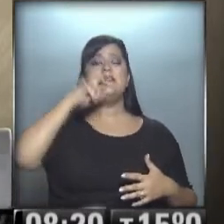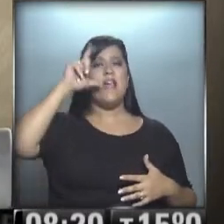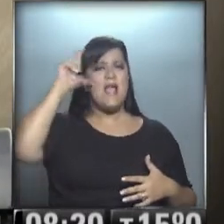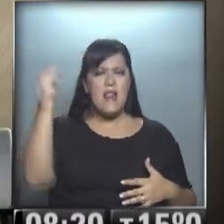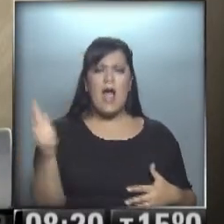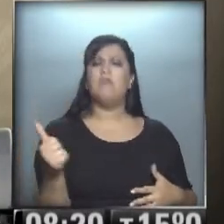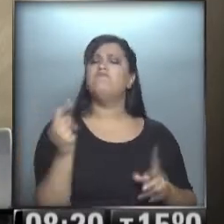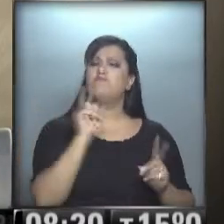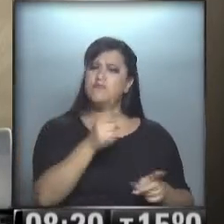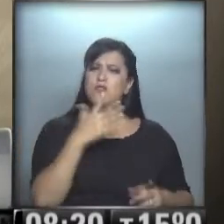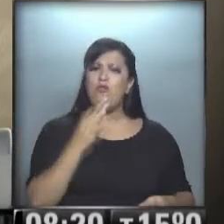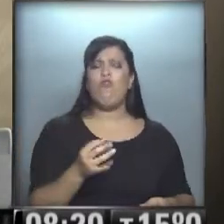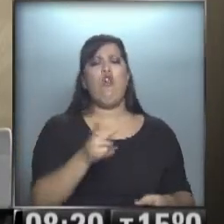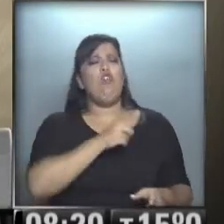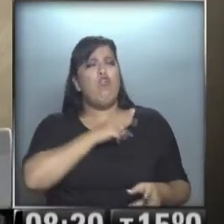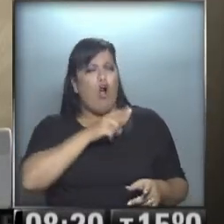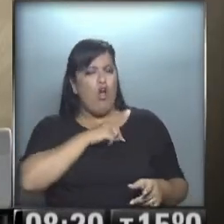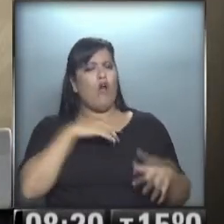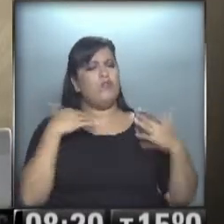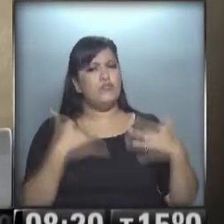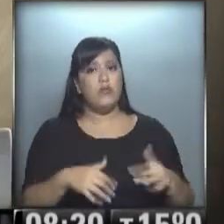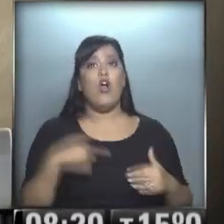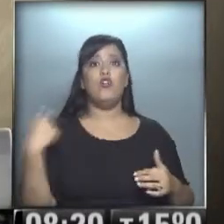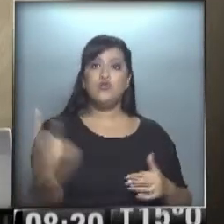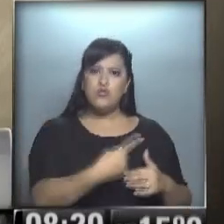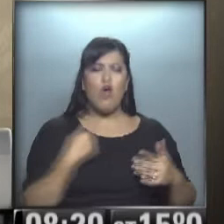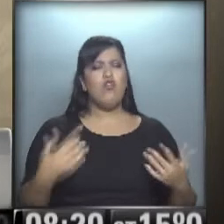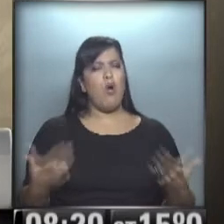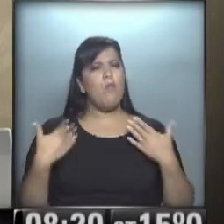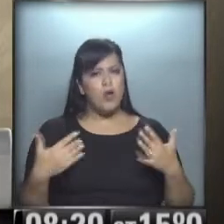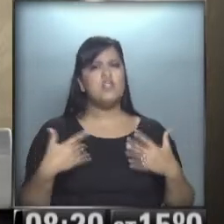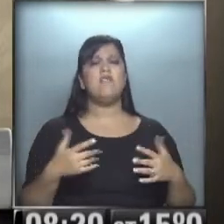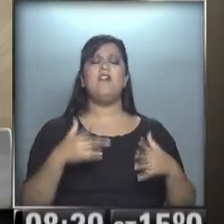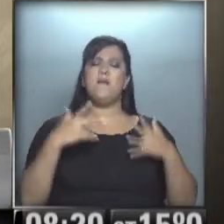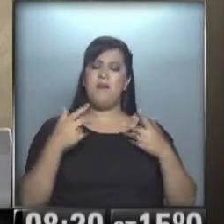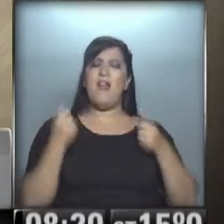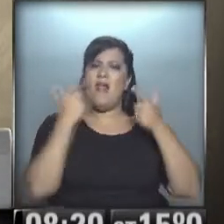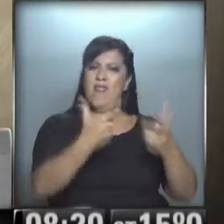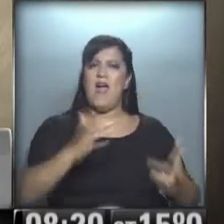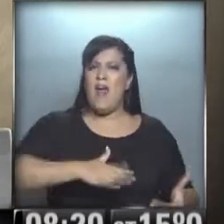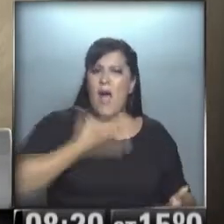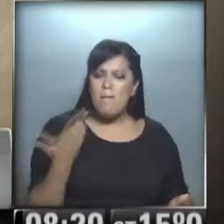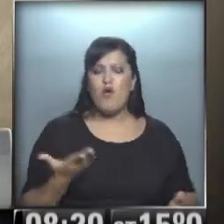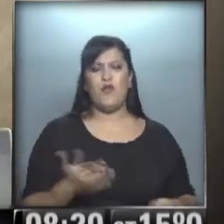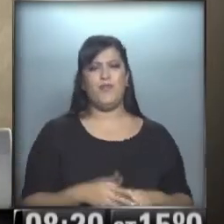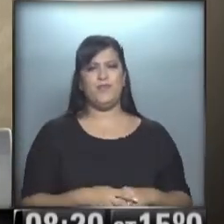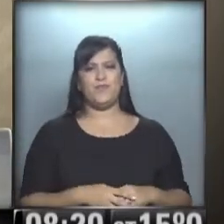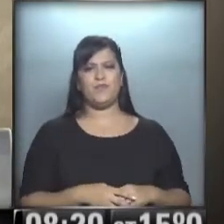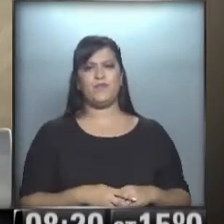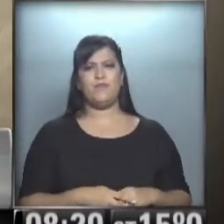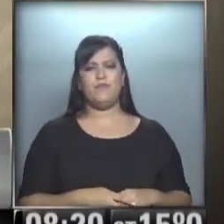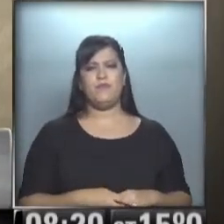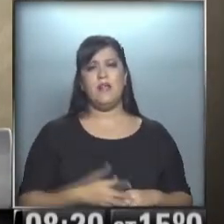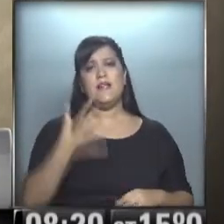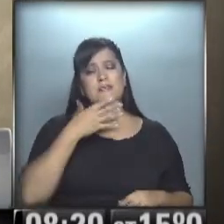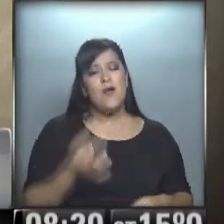íntimo que es intransferible, haremos lo posible para rodearte de amor todos aquellos que veremos a